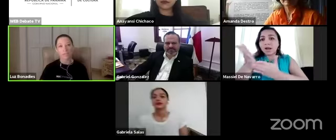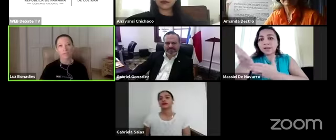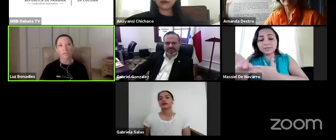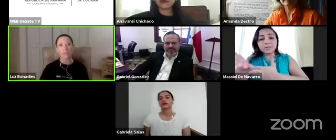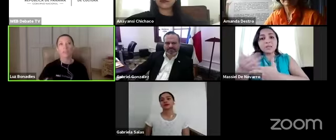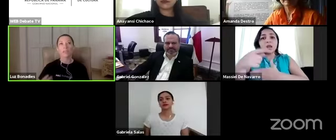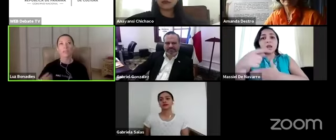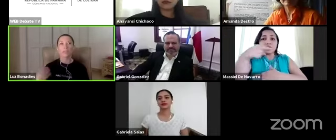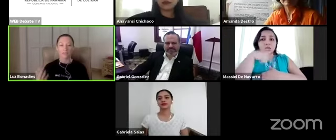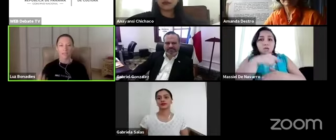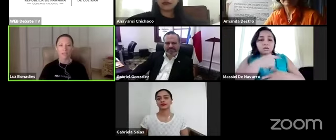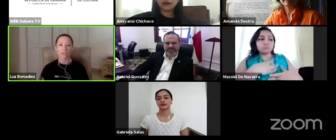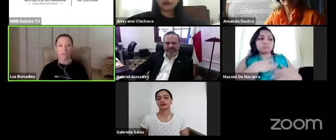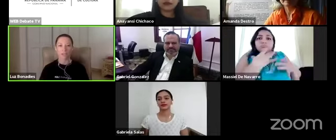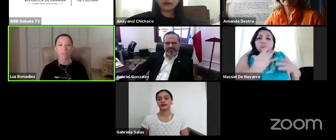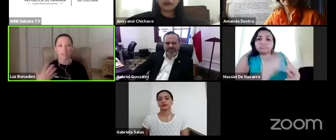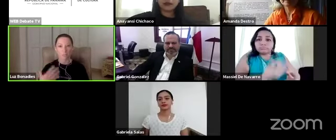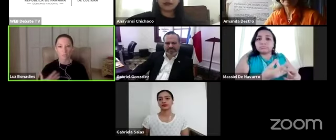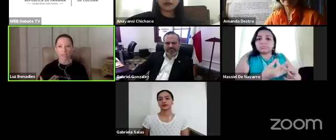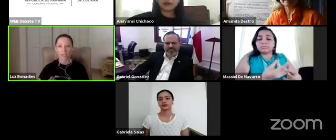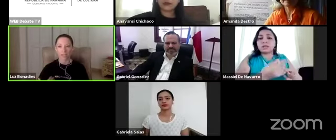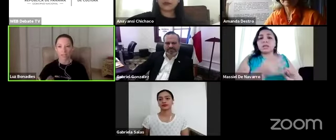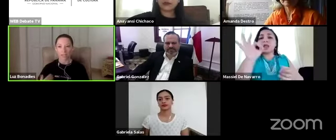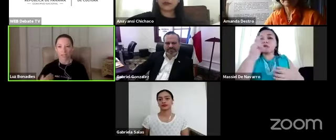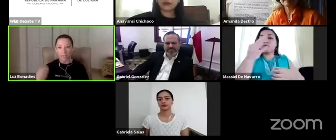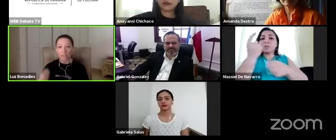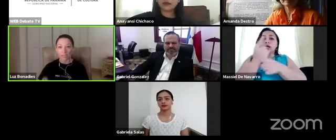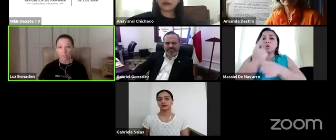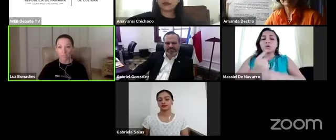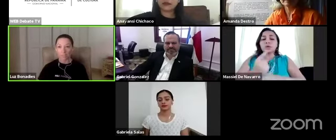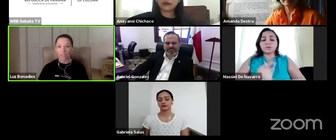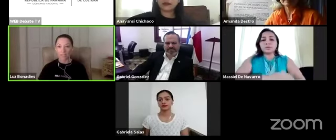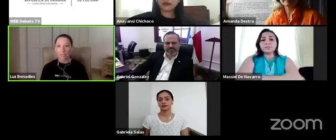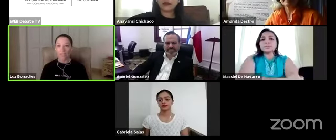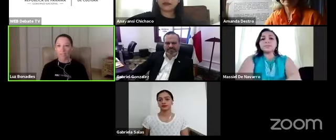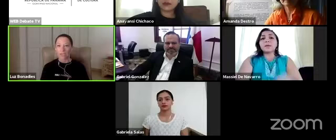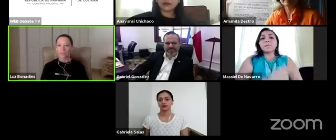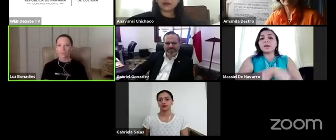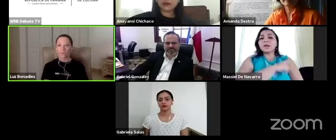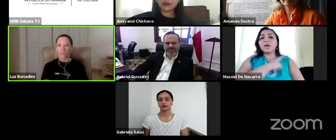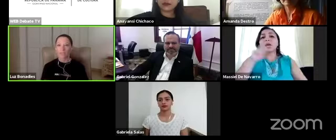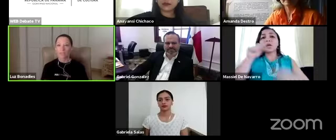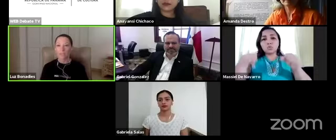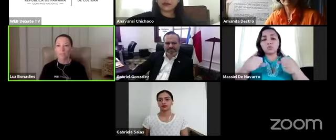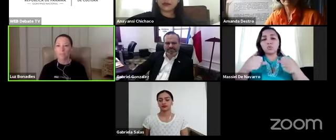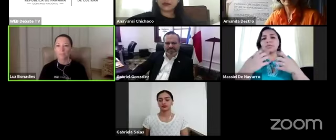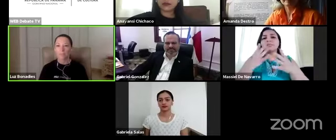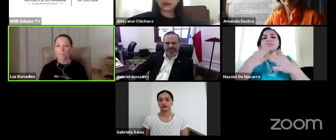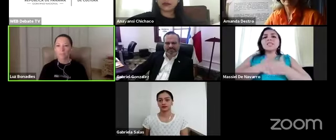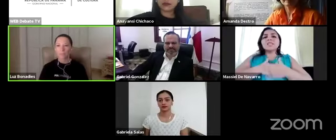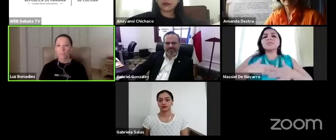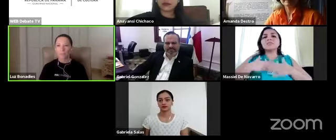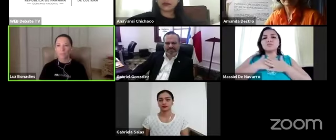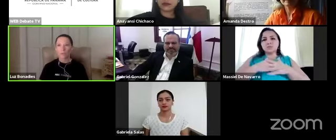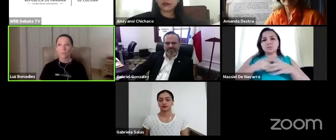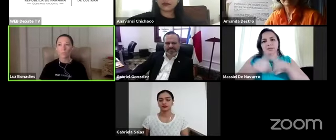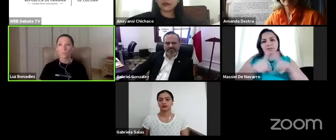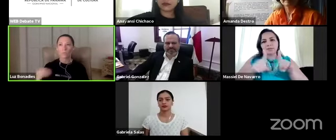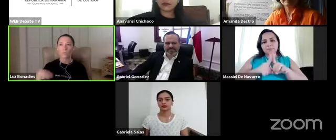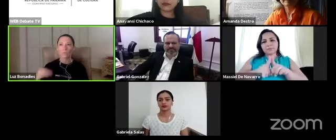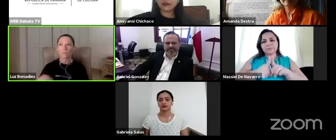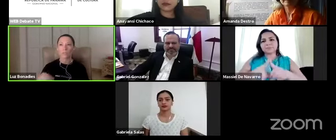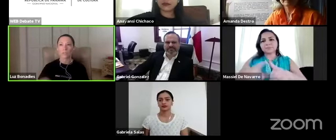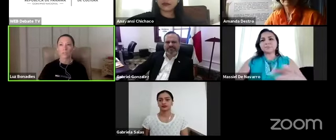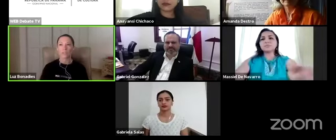interesados y de la manera correcta para que lo puedan digerir entonces un